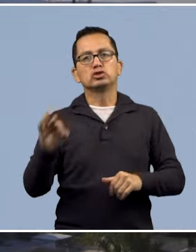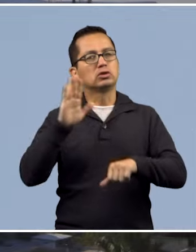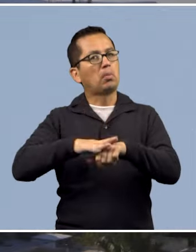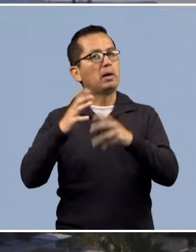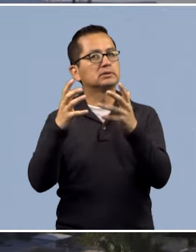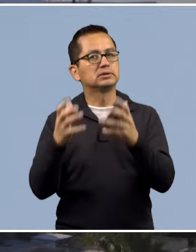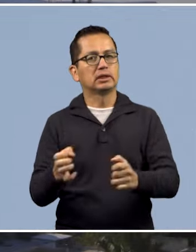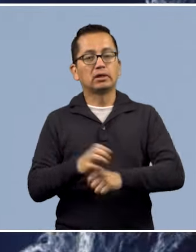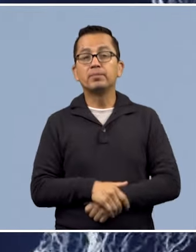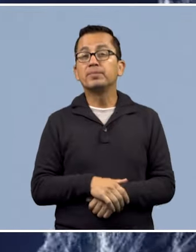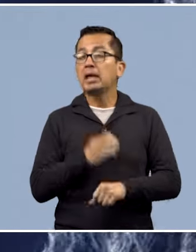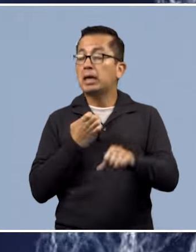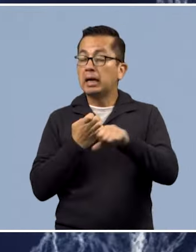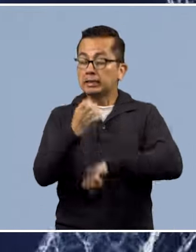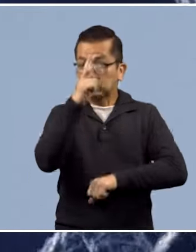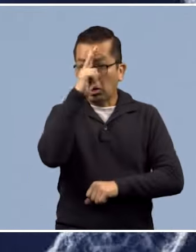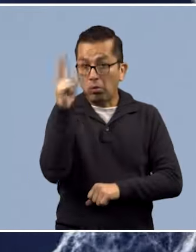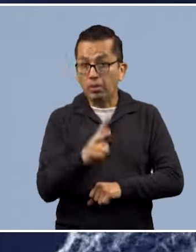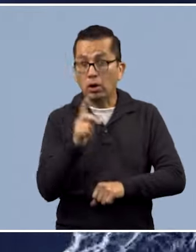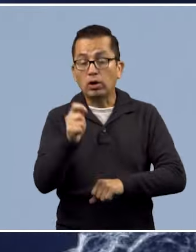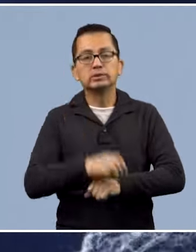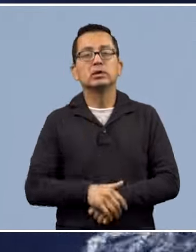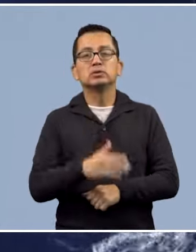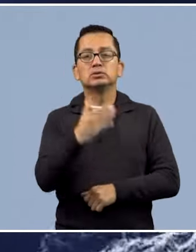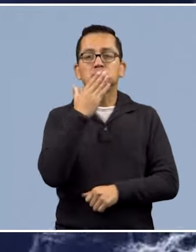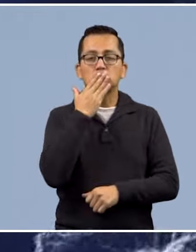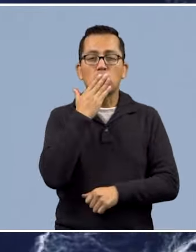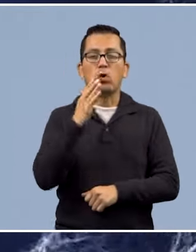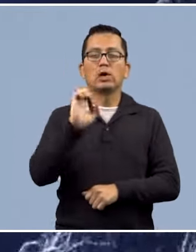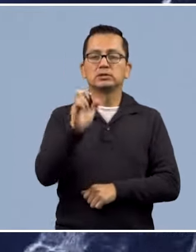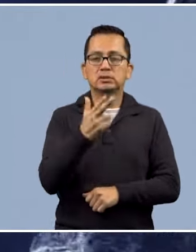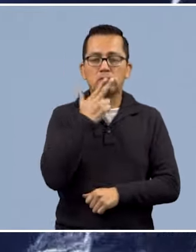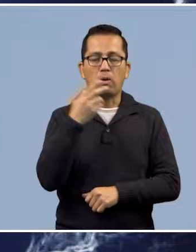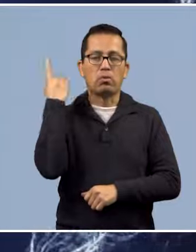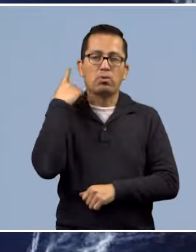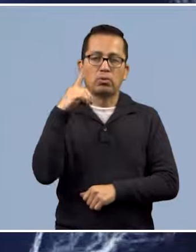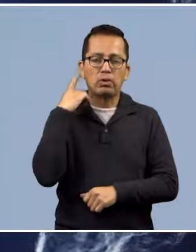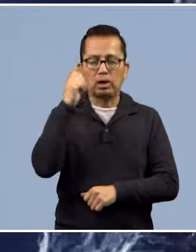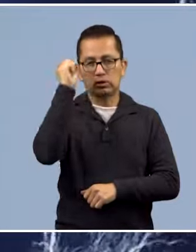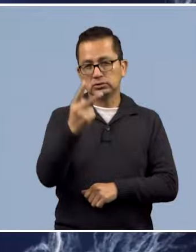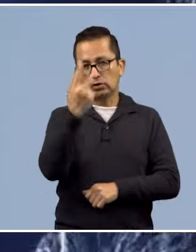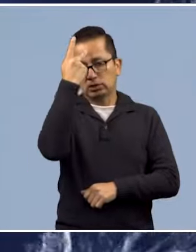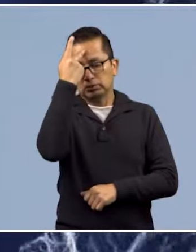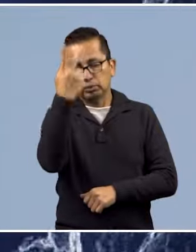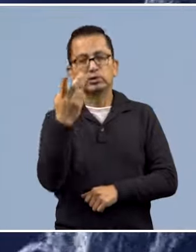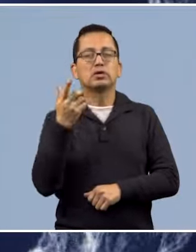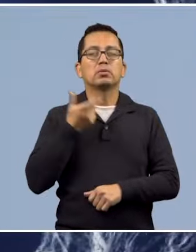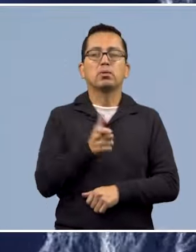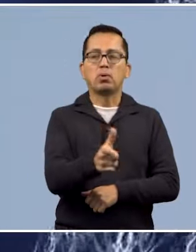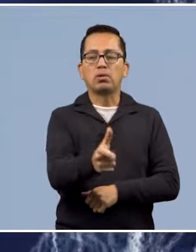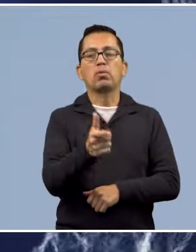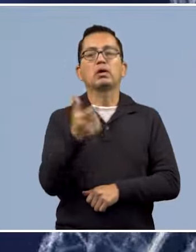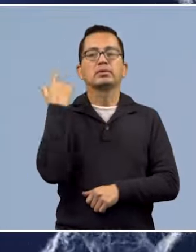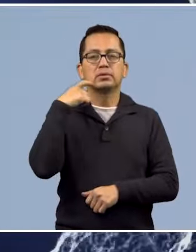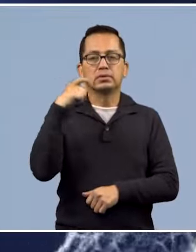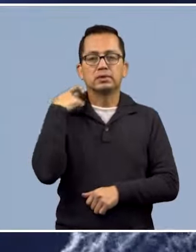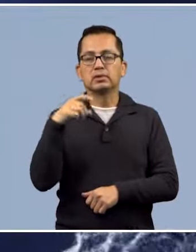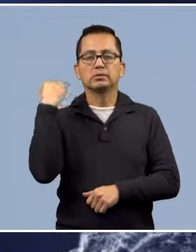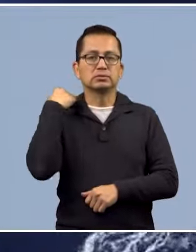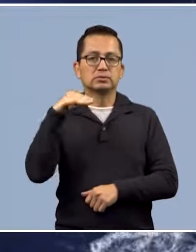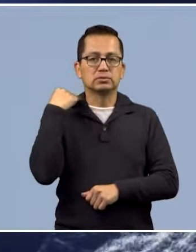estados más alarmantes por sus altos índices son Sonora, Chihuahua, Durango, San Luis Potosí, Guanajuato, Querétaro,